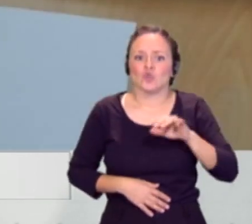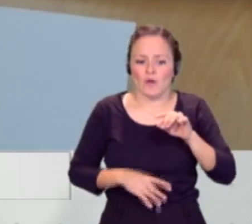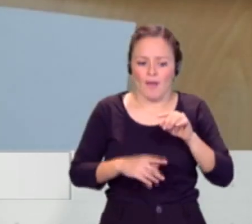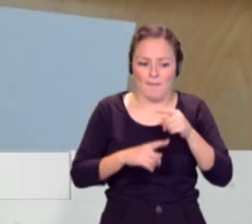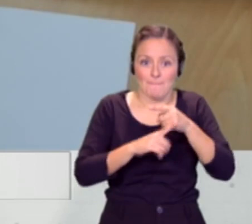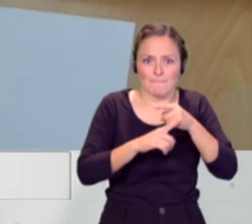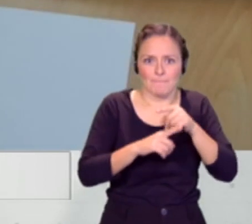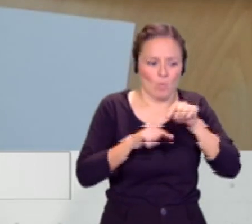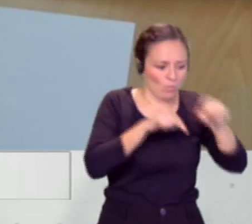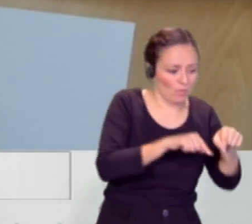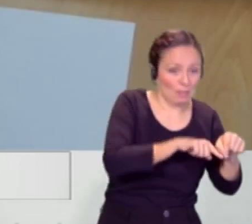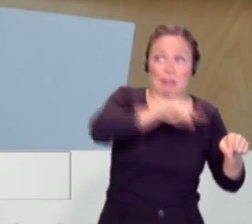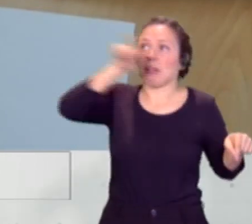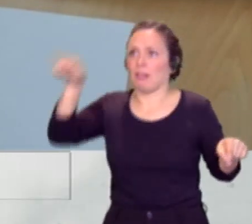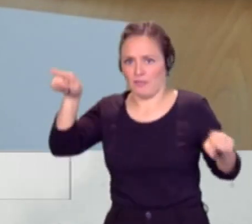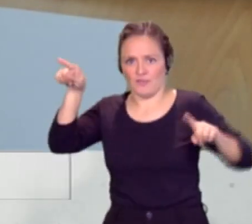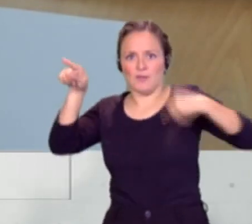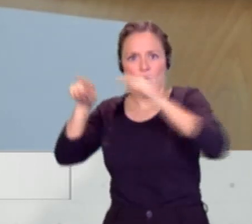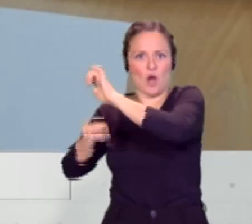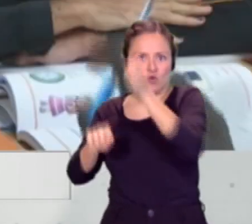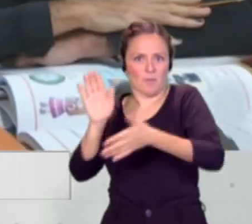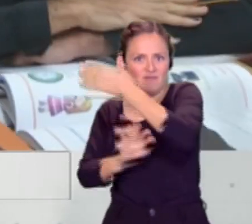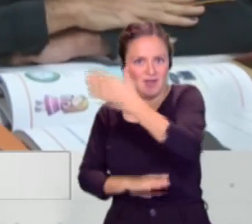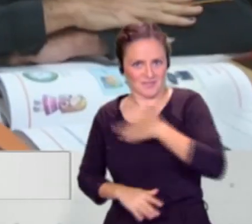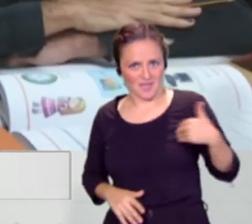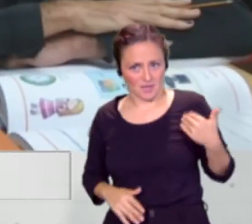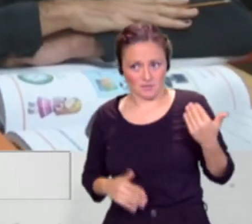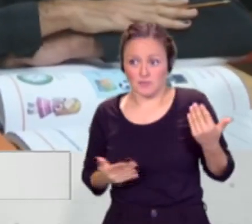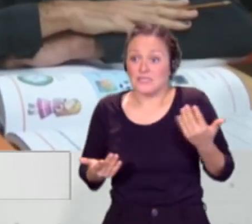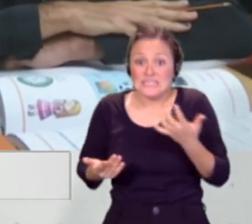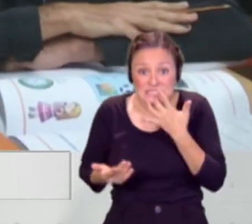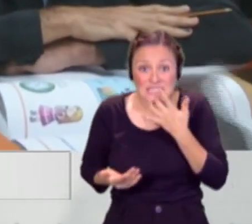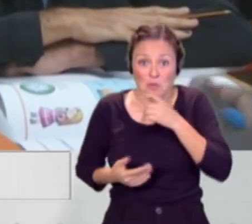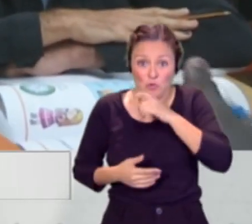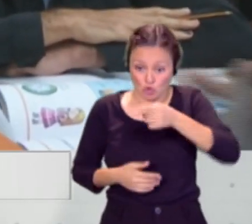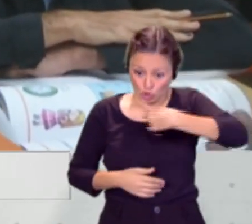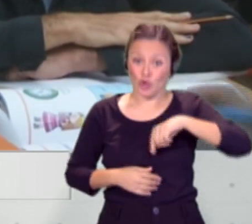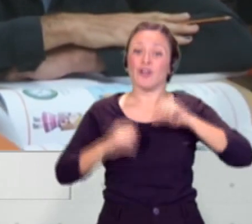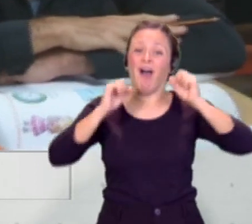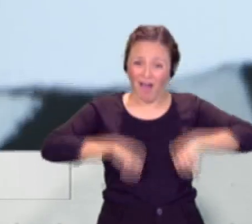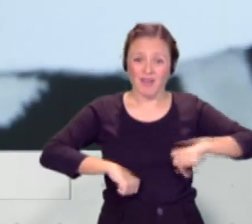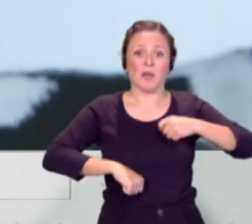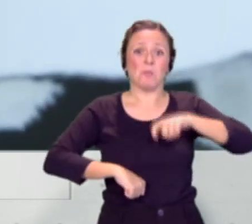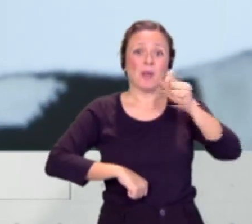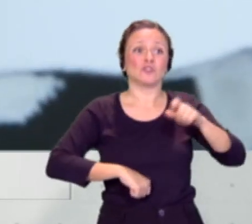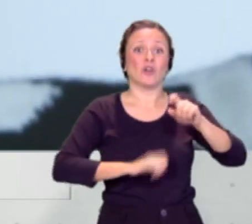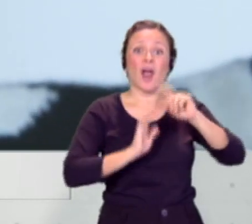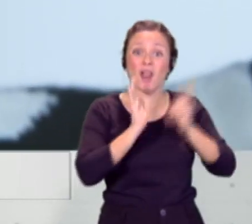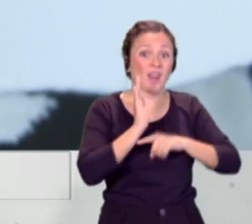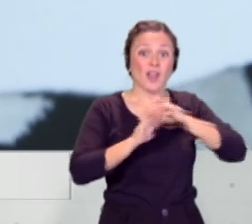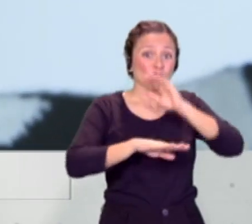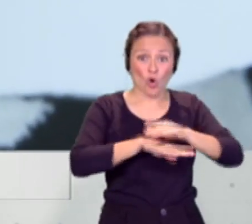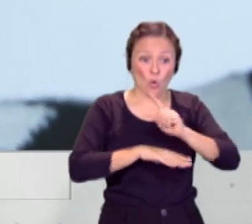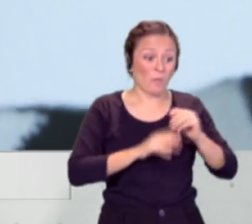alcanzar la Europa continental. Y derivar a todos los que han llegado aquí, a todos los inmigrantes ilegales que han llegado a Canarias, a la